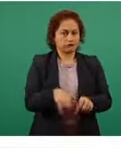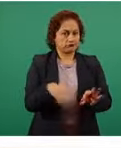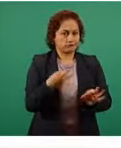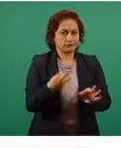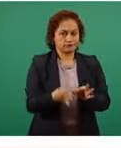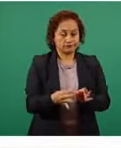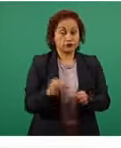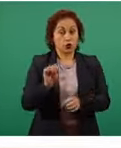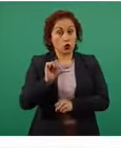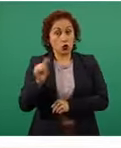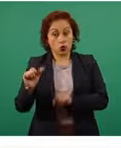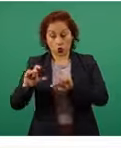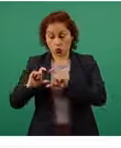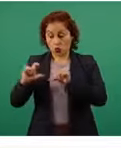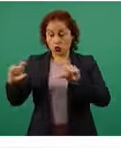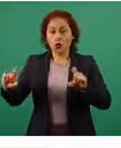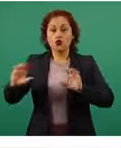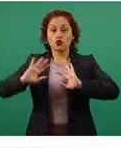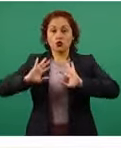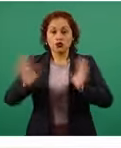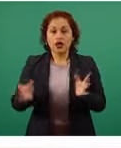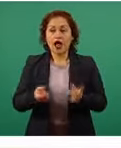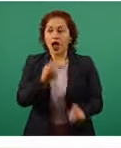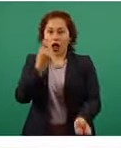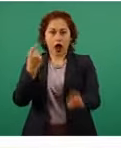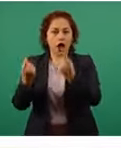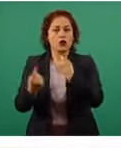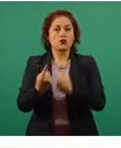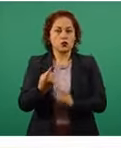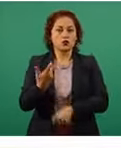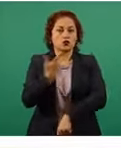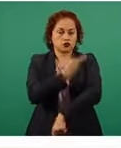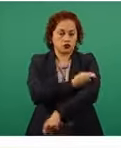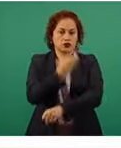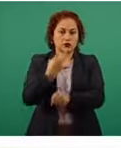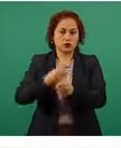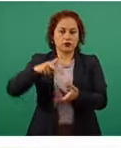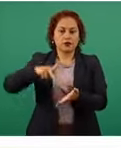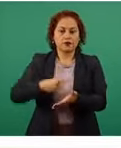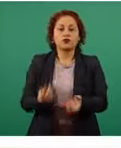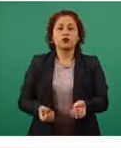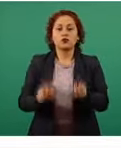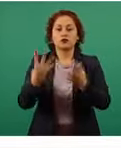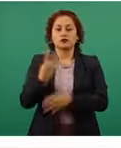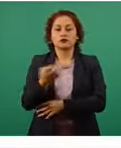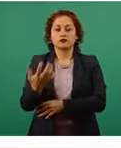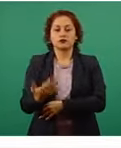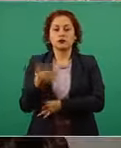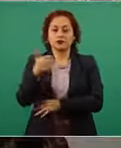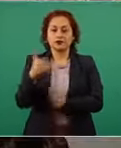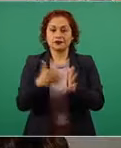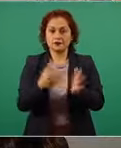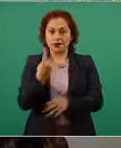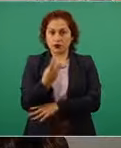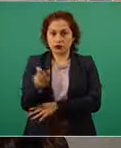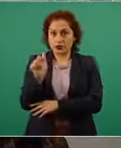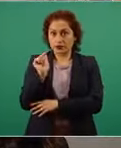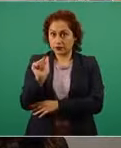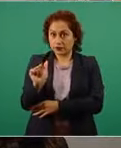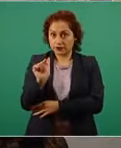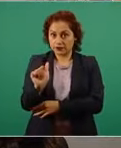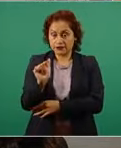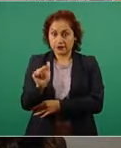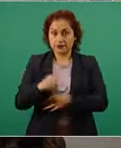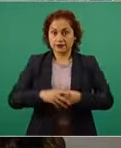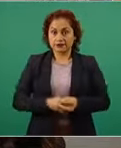la segunda dosis, la han recibido 456 mil 217. Estas son vacunas